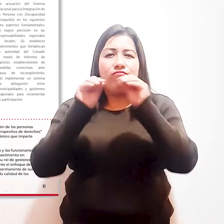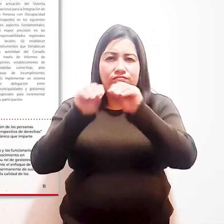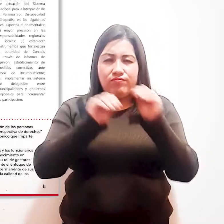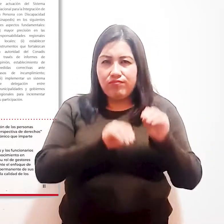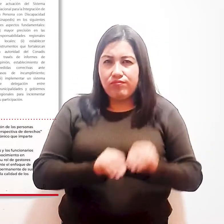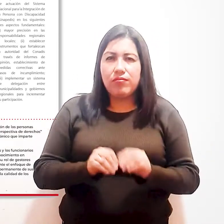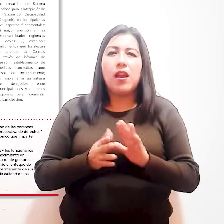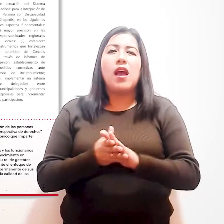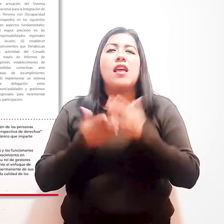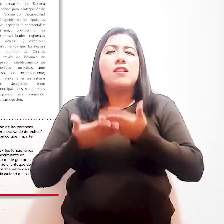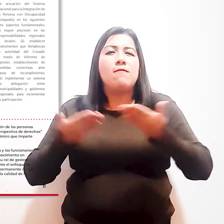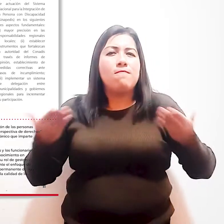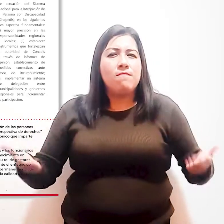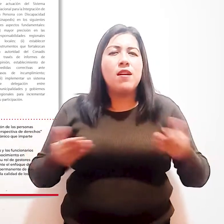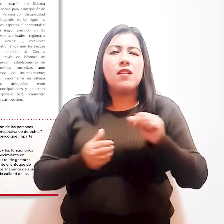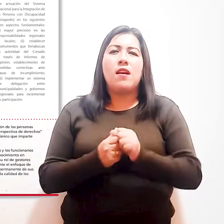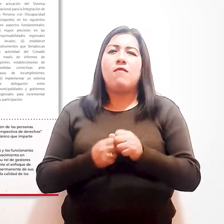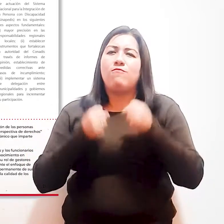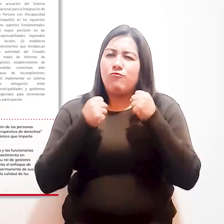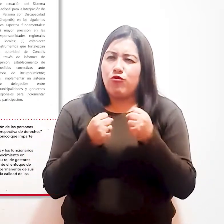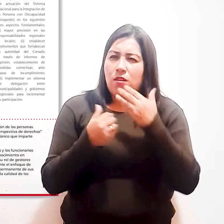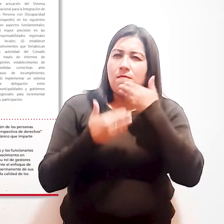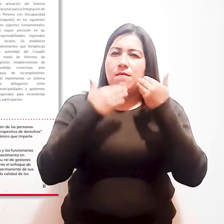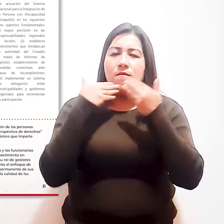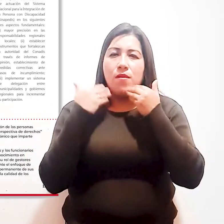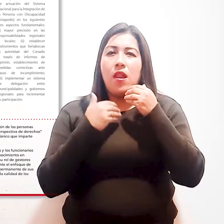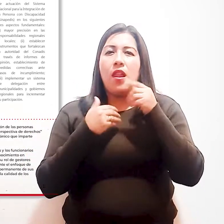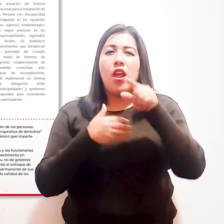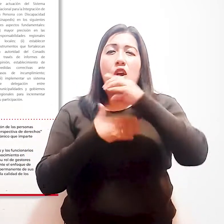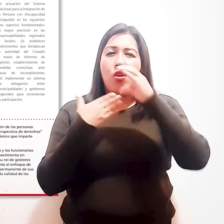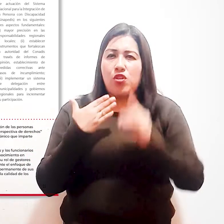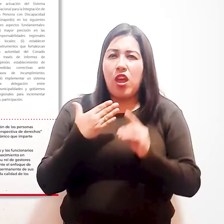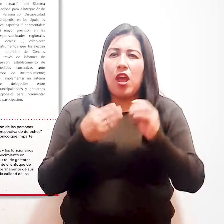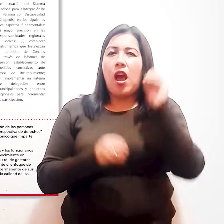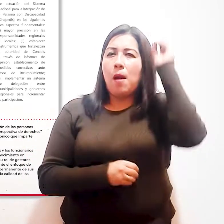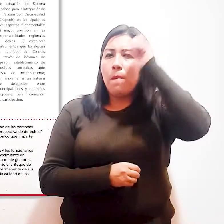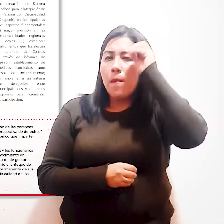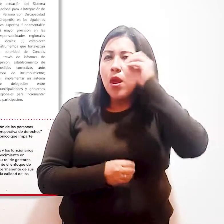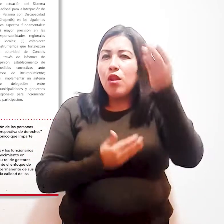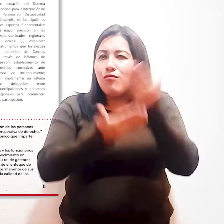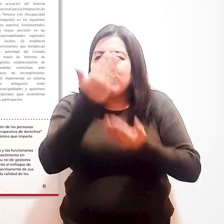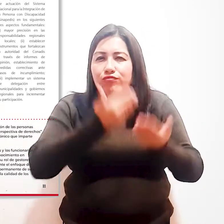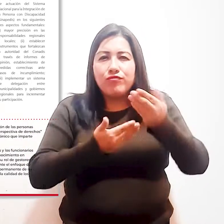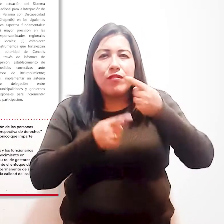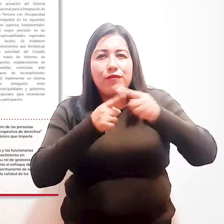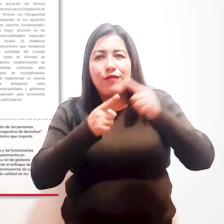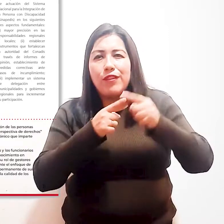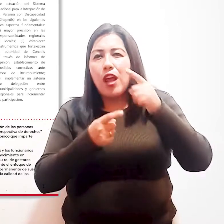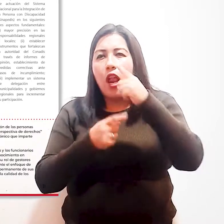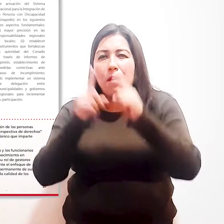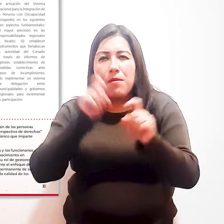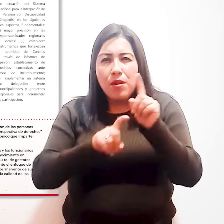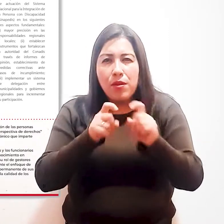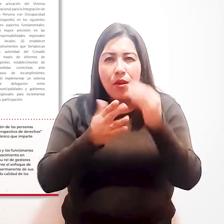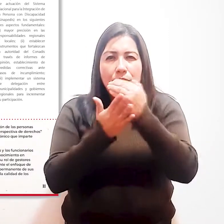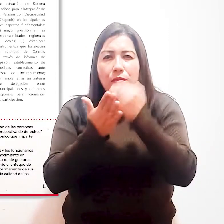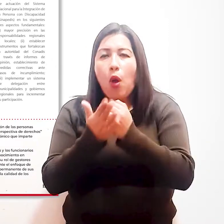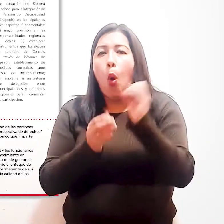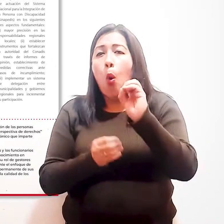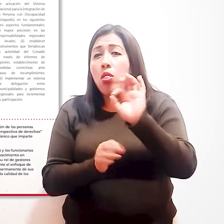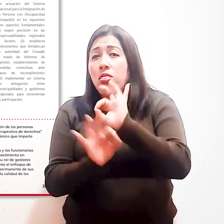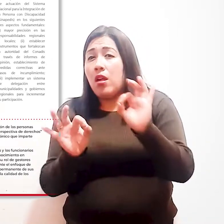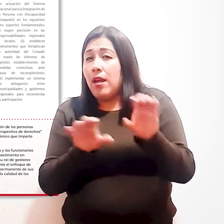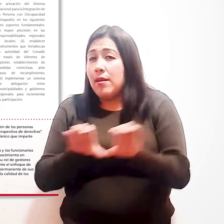que fortalezcan la autoridad del CONADIS a través de informes de opinión, establecimiento de medidas correctivas ante casos de